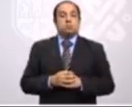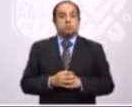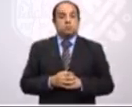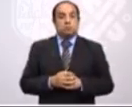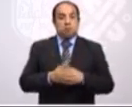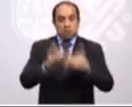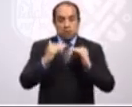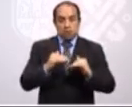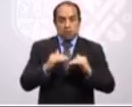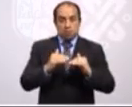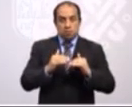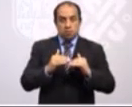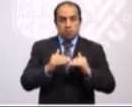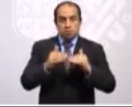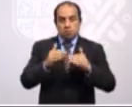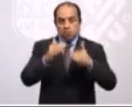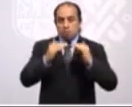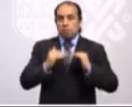Adelante, por favor.